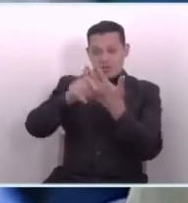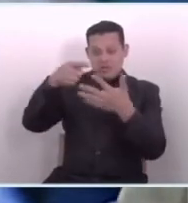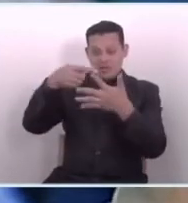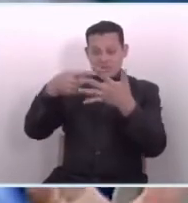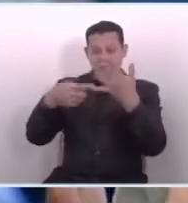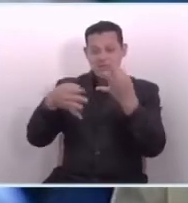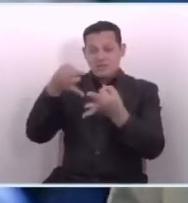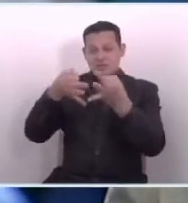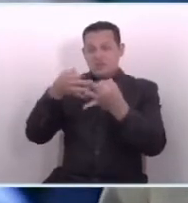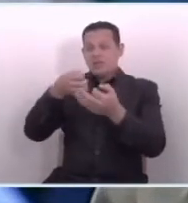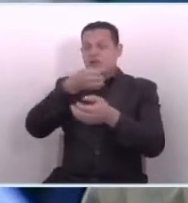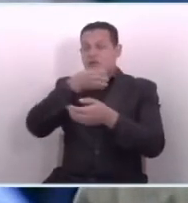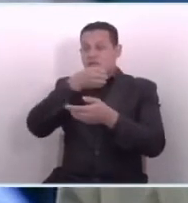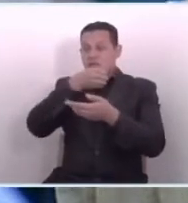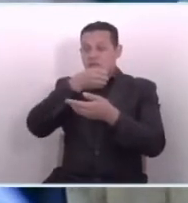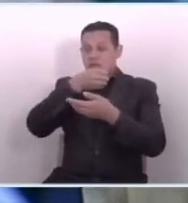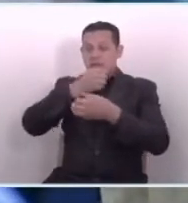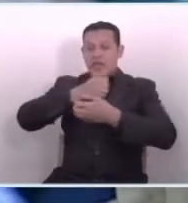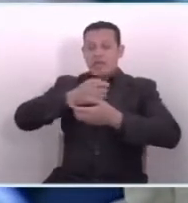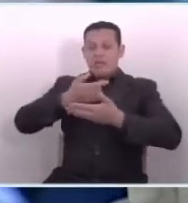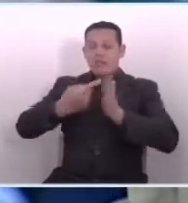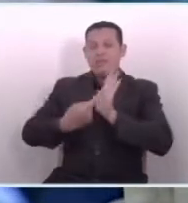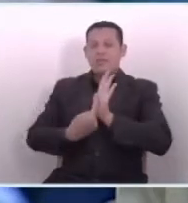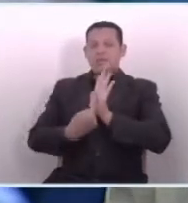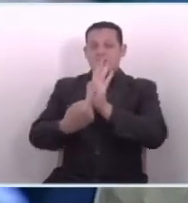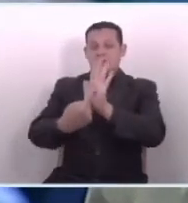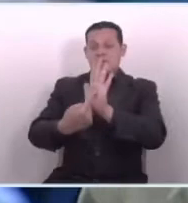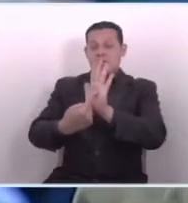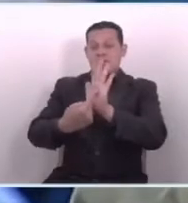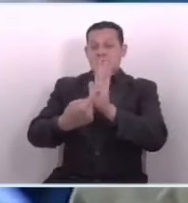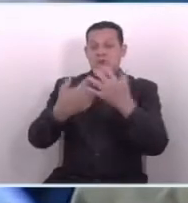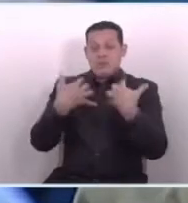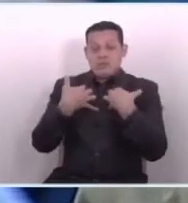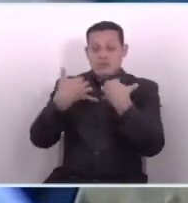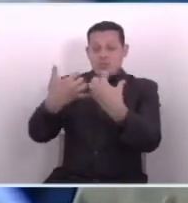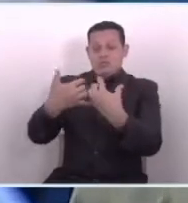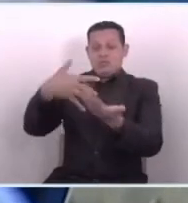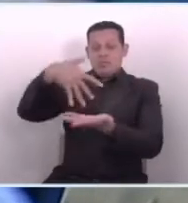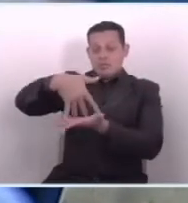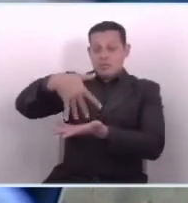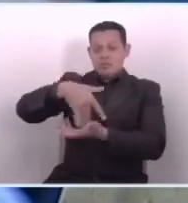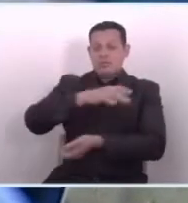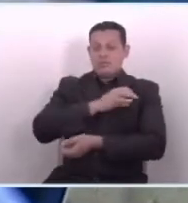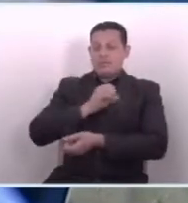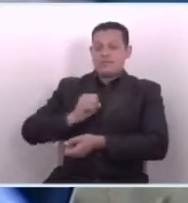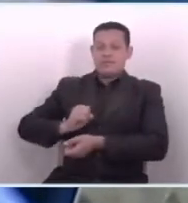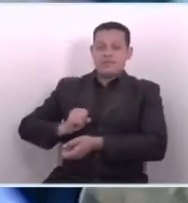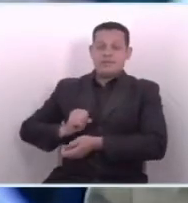la argumentación que ustedes vienen a presentarle al Pleno, al pueblo salvadoreño,